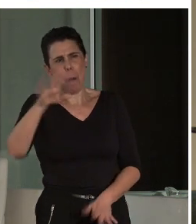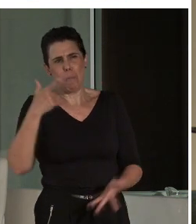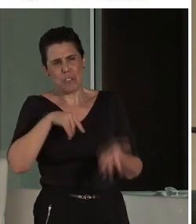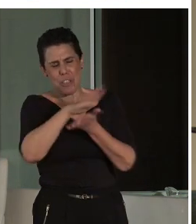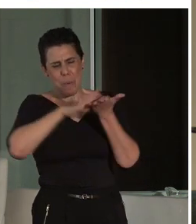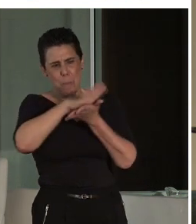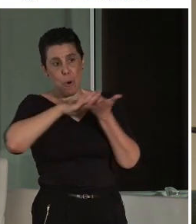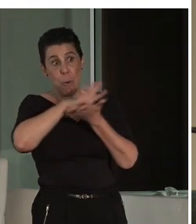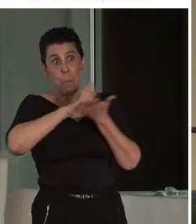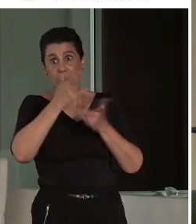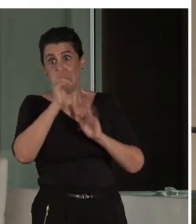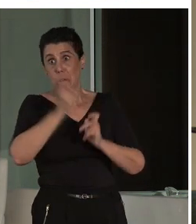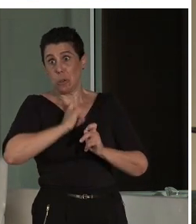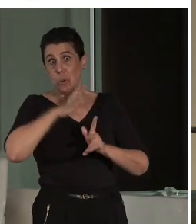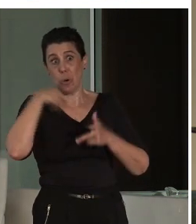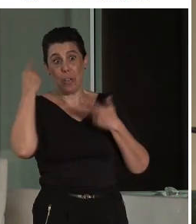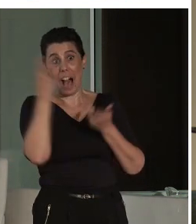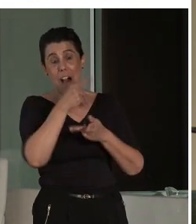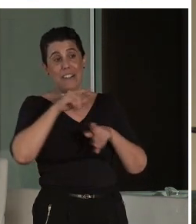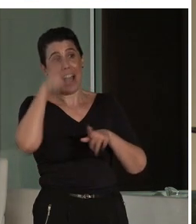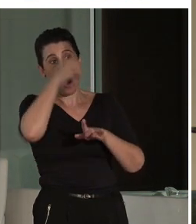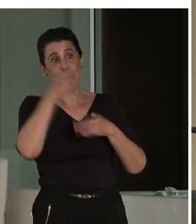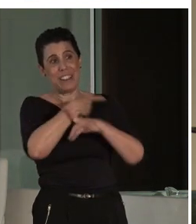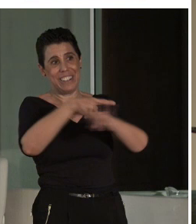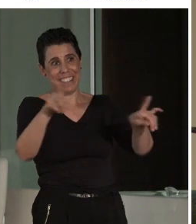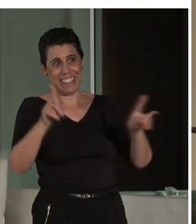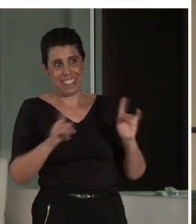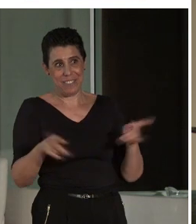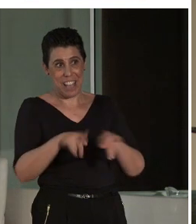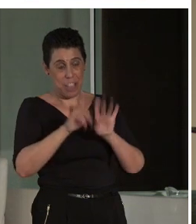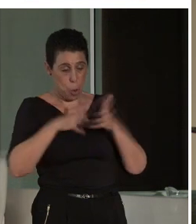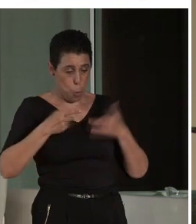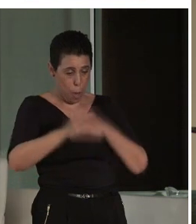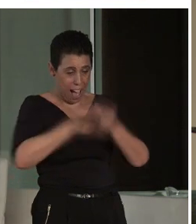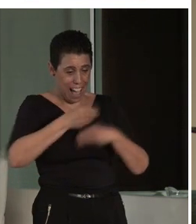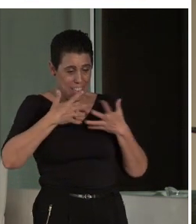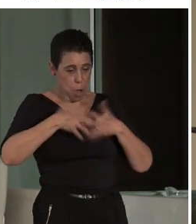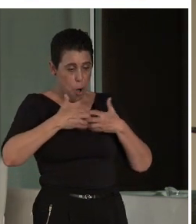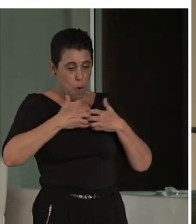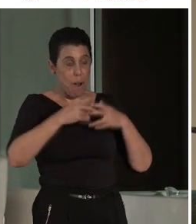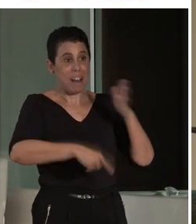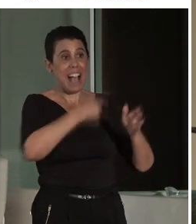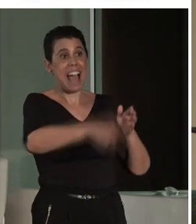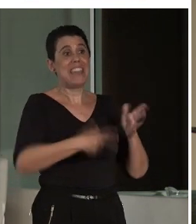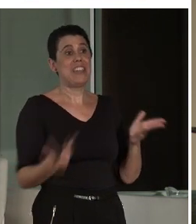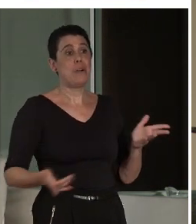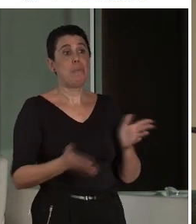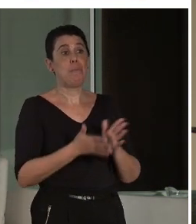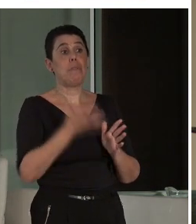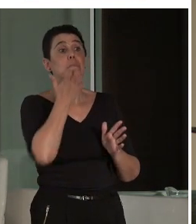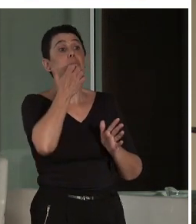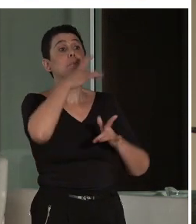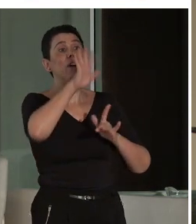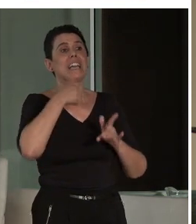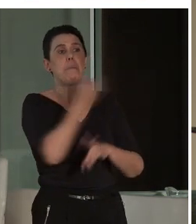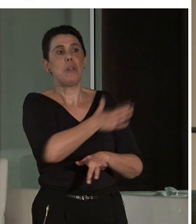industrial, casi, de medir parámetros y tal como hacemos en las fábricas de neumáticos, por ejemplo. No, no, yo quería